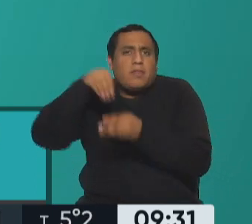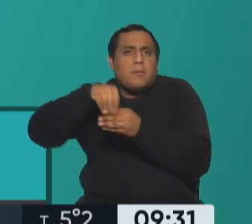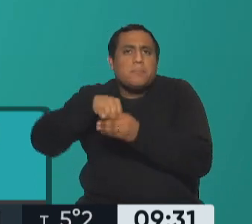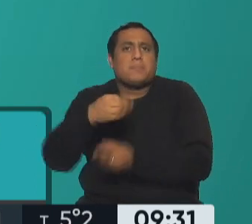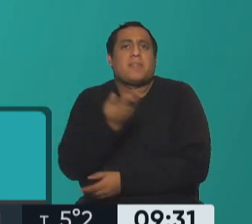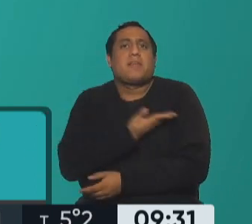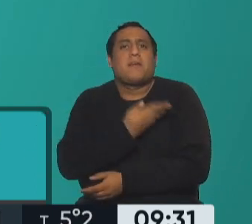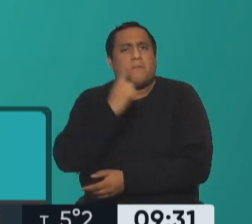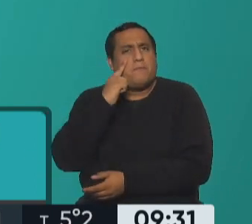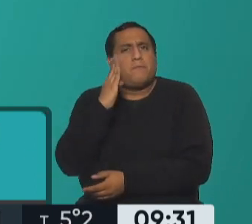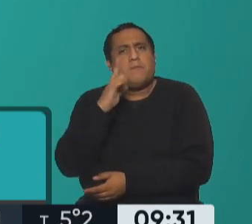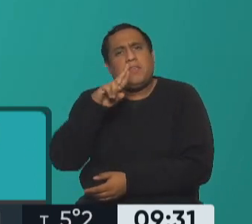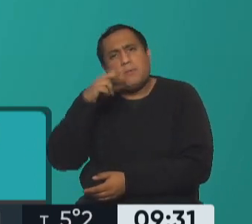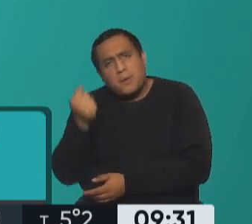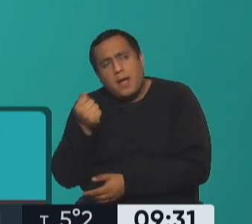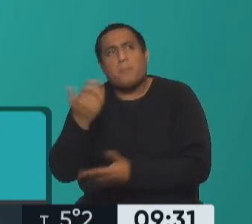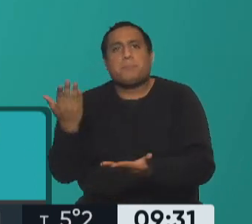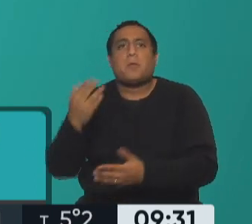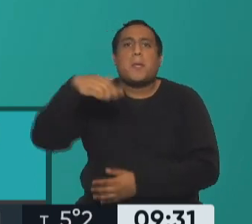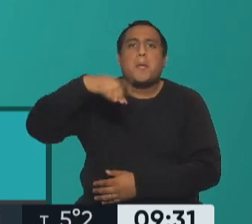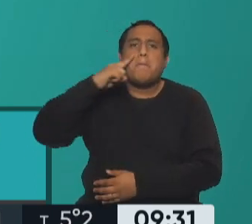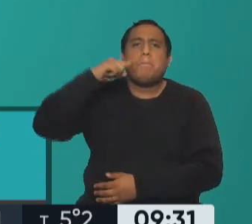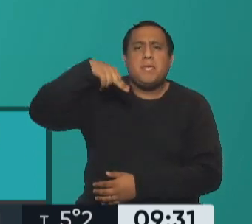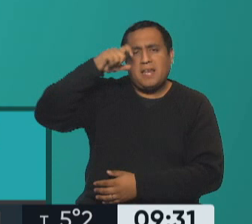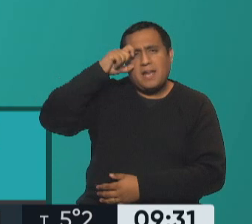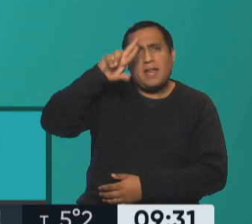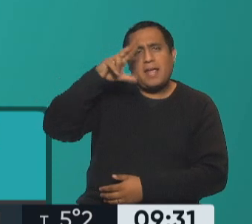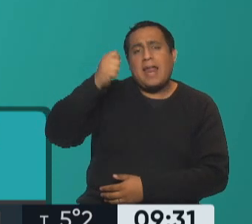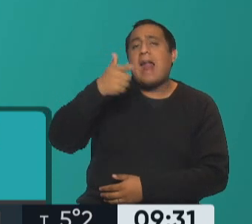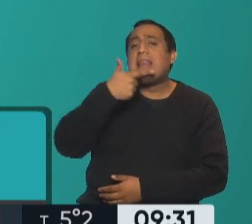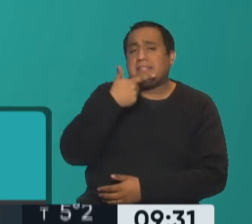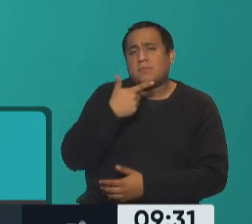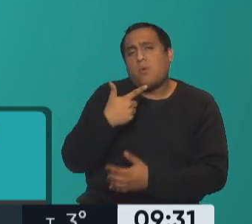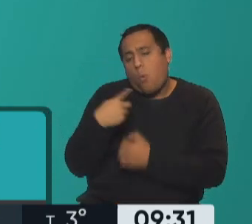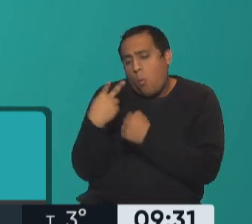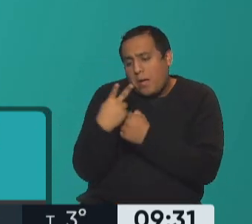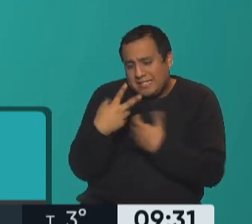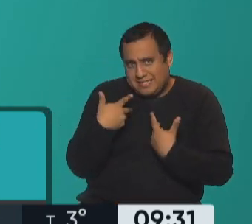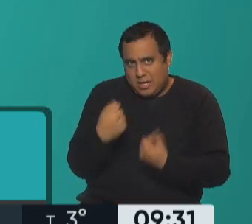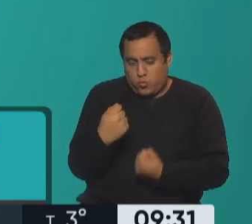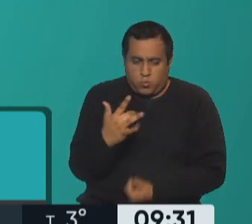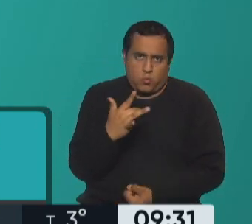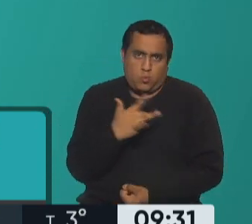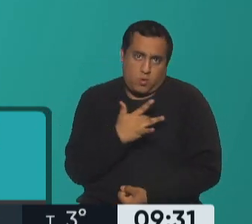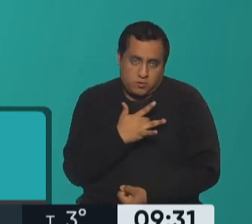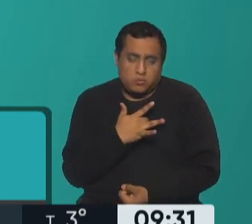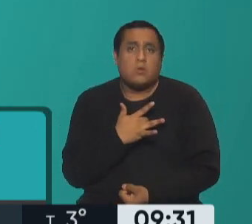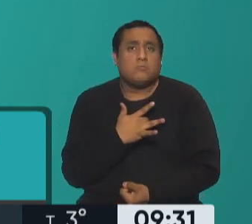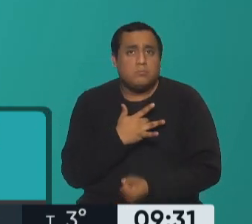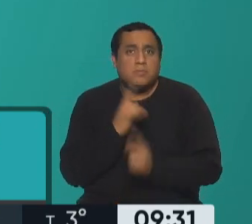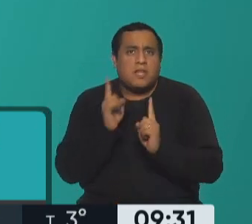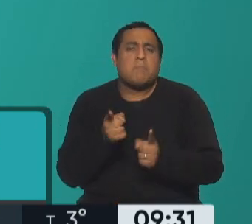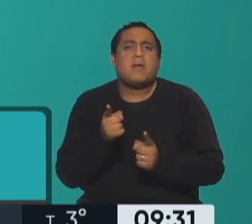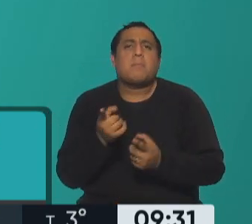minerales, esenciales para nuestra salud, que protegen nuestra salud cardiovascular, regulan la